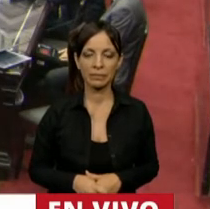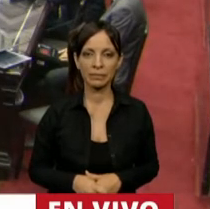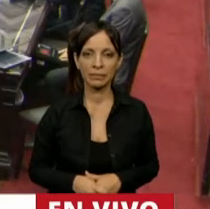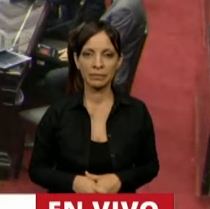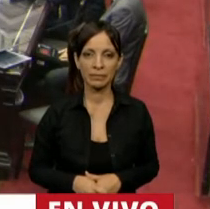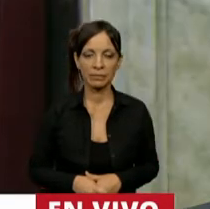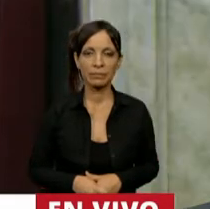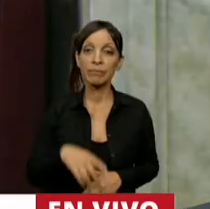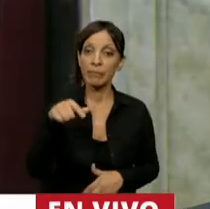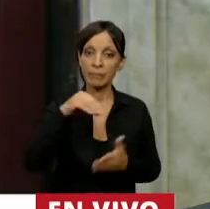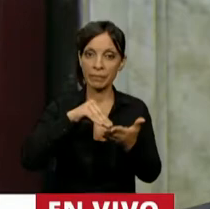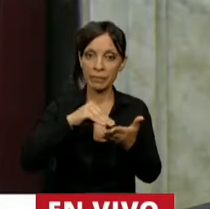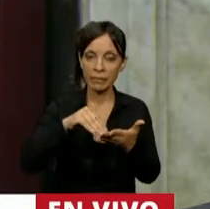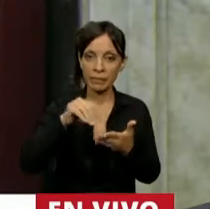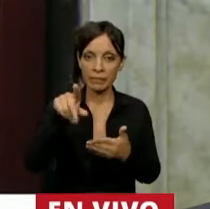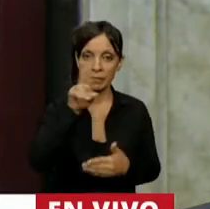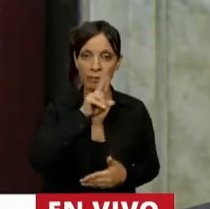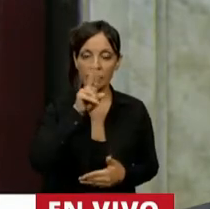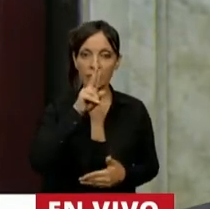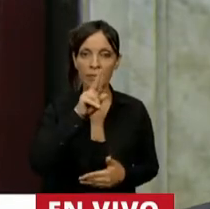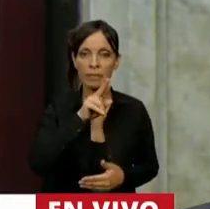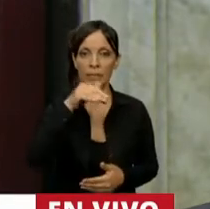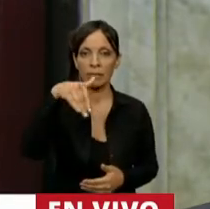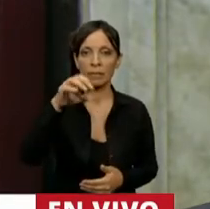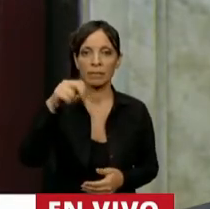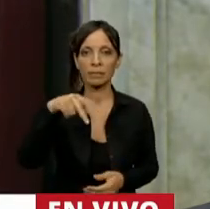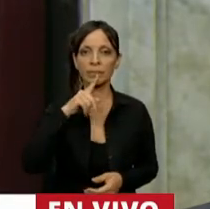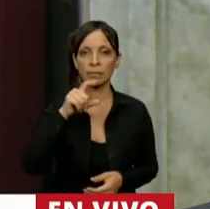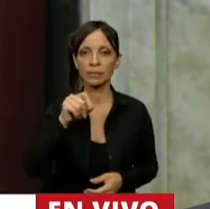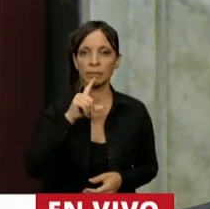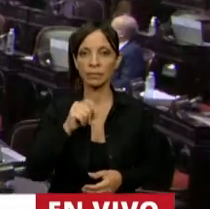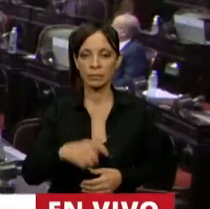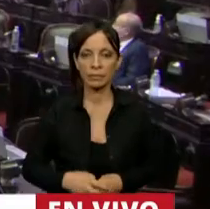Tiene la palabra la diputada María Luisa Montoto.